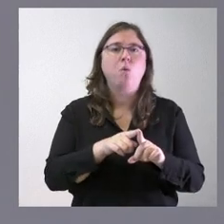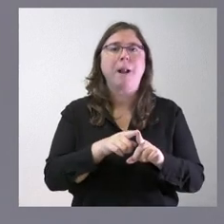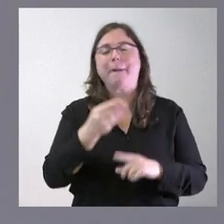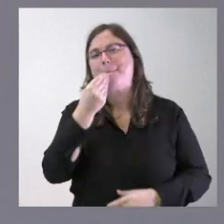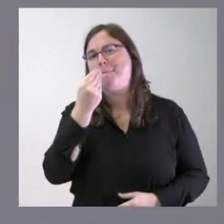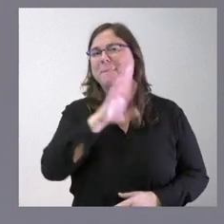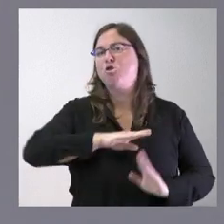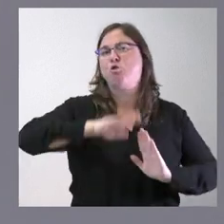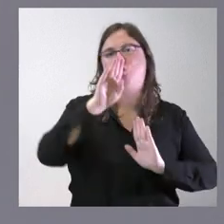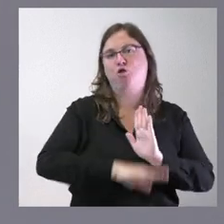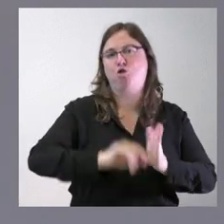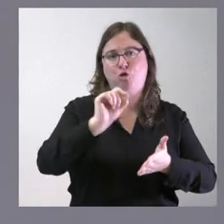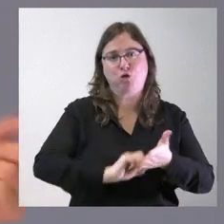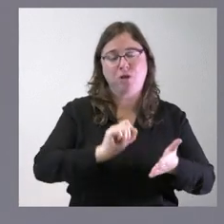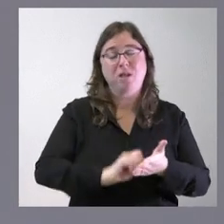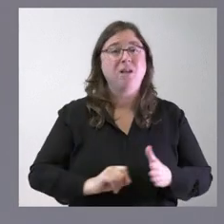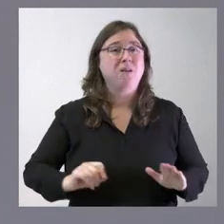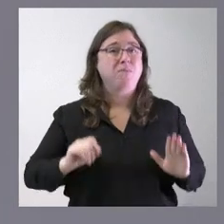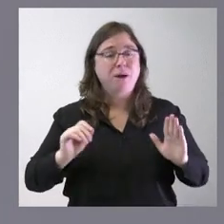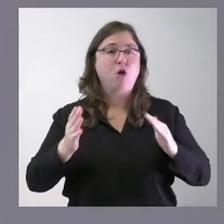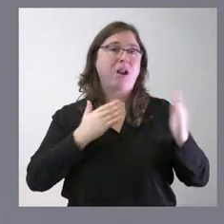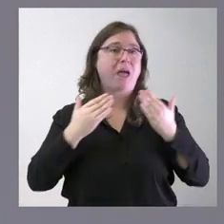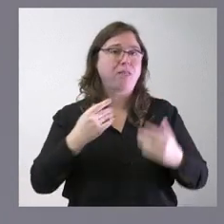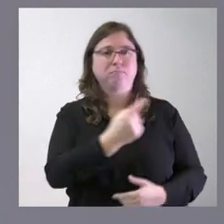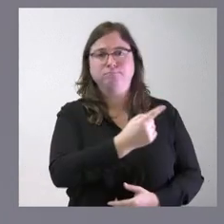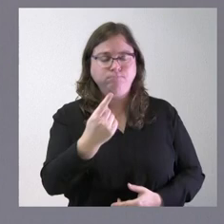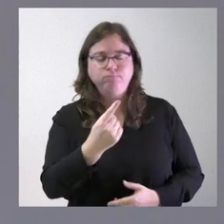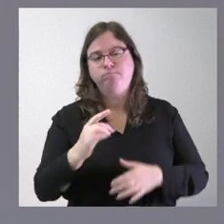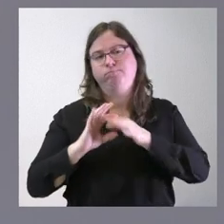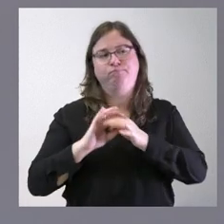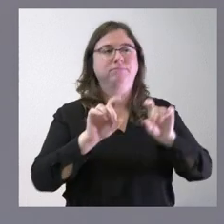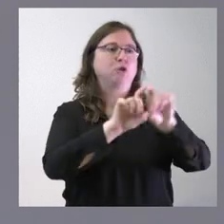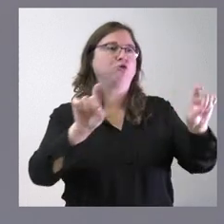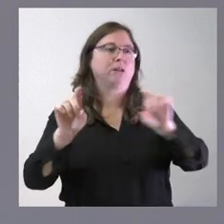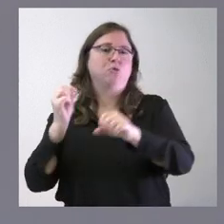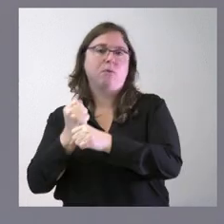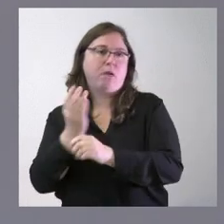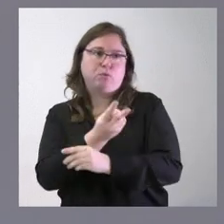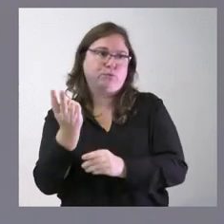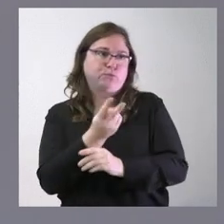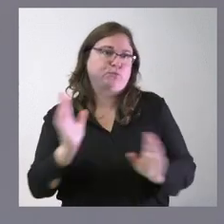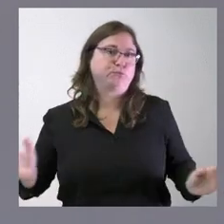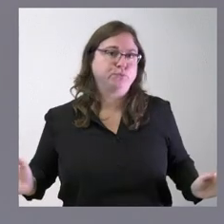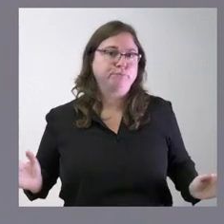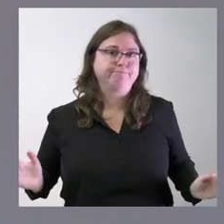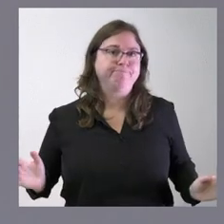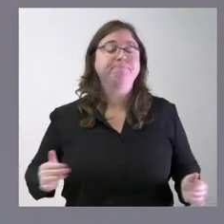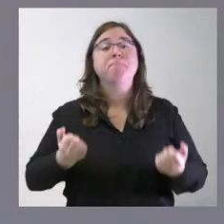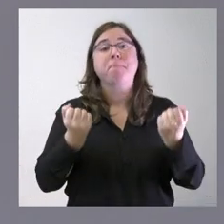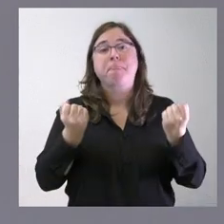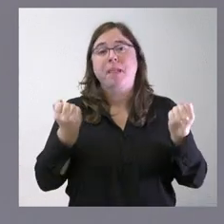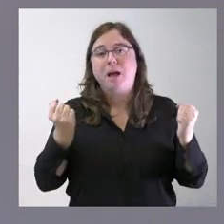condiciones del contrato pero la relación entre las partes es contractual entre empresa y trabajadores por tanto aunque